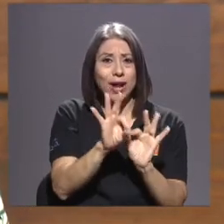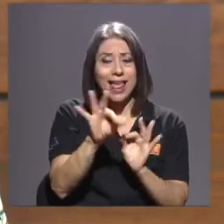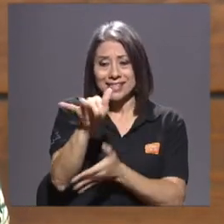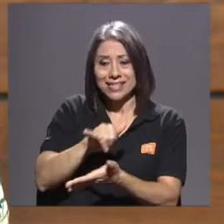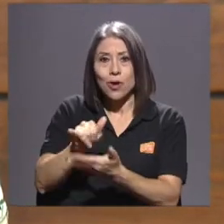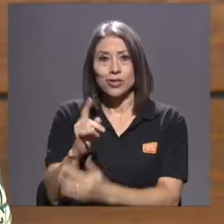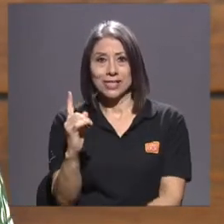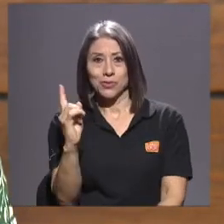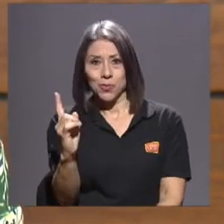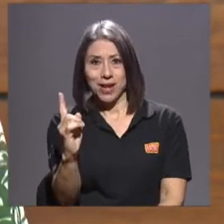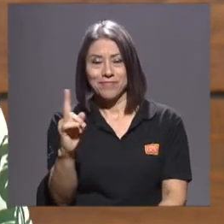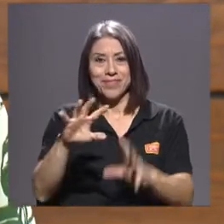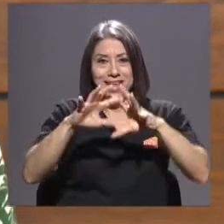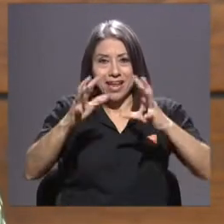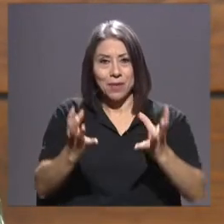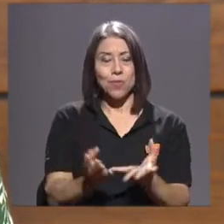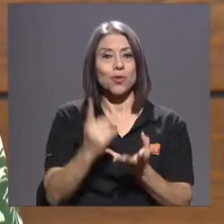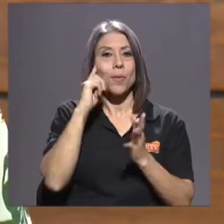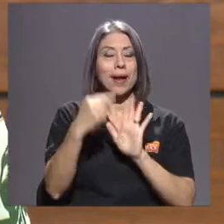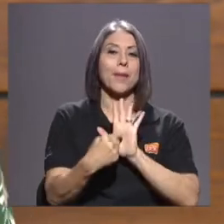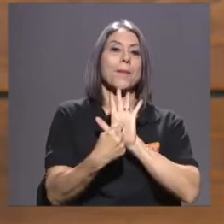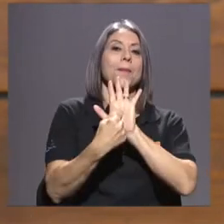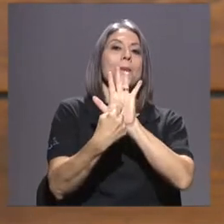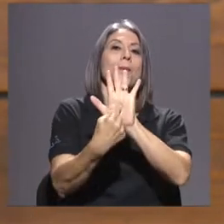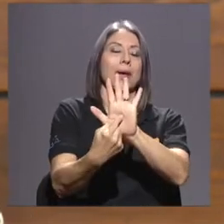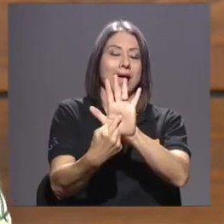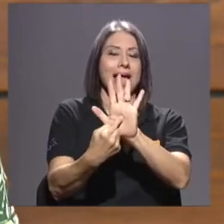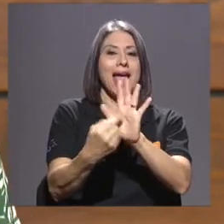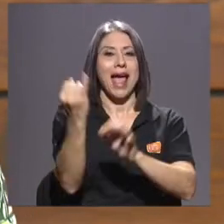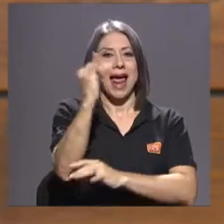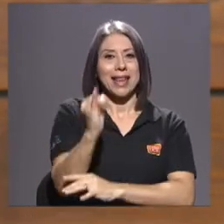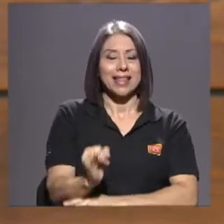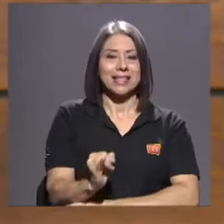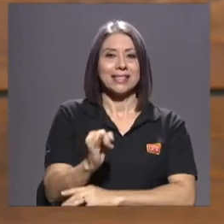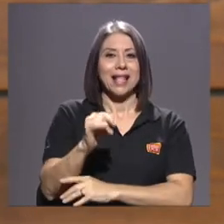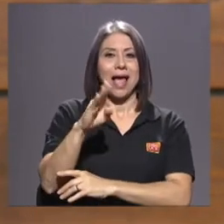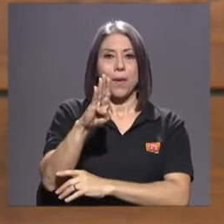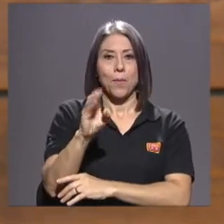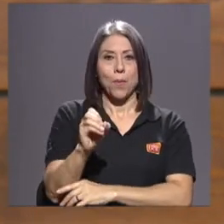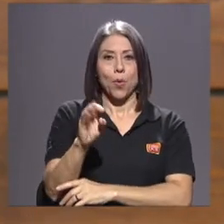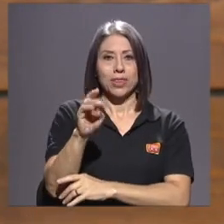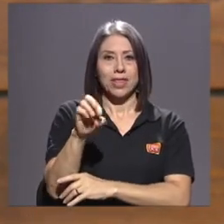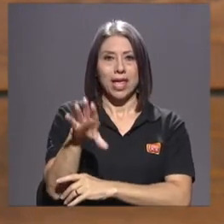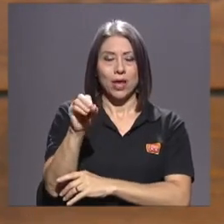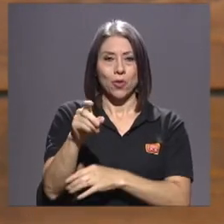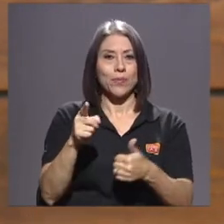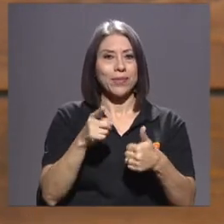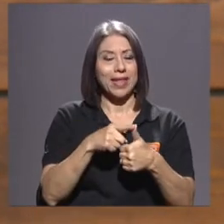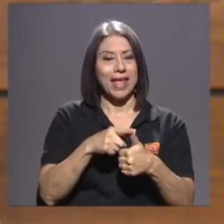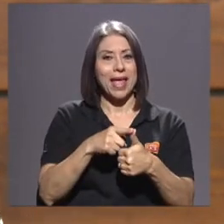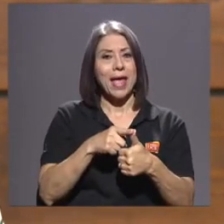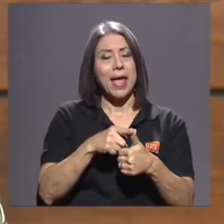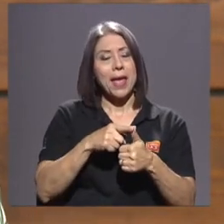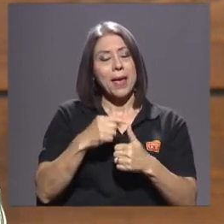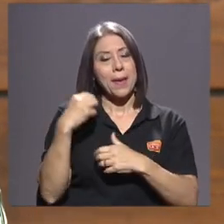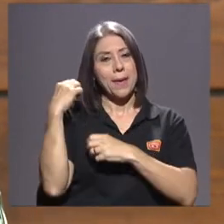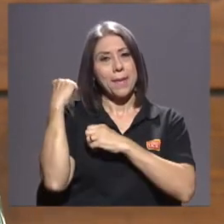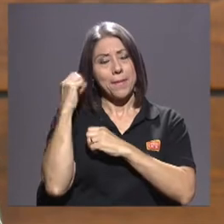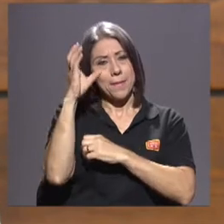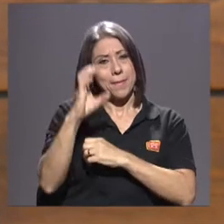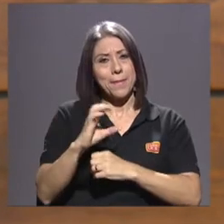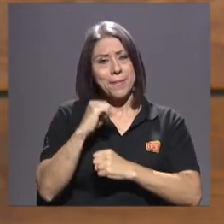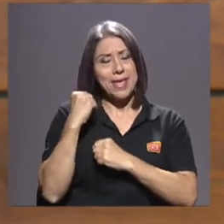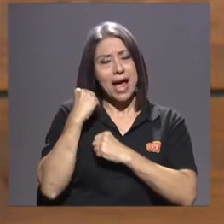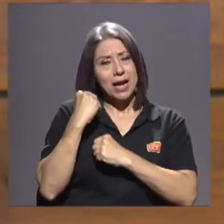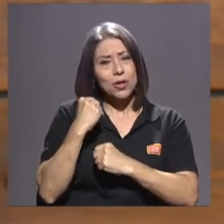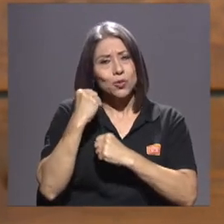la única exhibición itinerante del artista Fernando Botero. Via Crucis, la pasión de Cristo, es una colección de